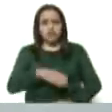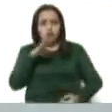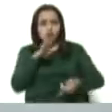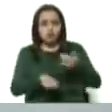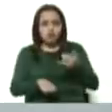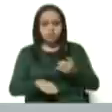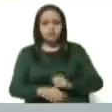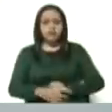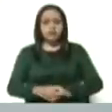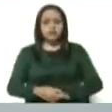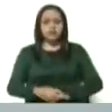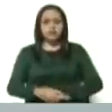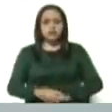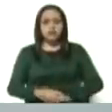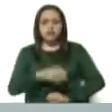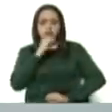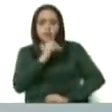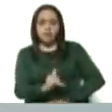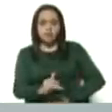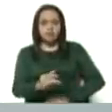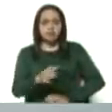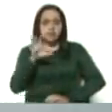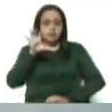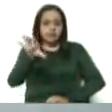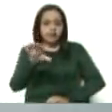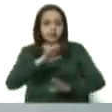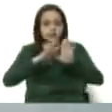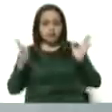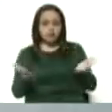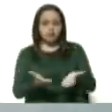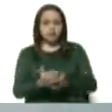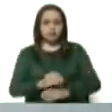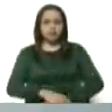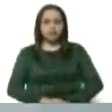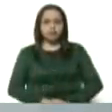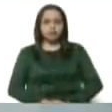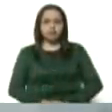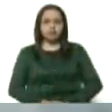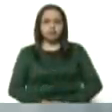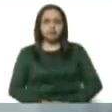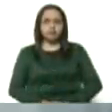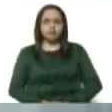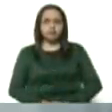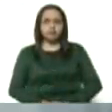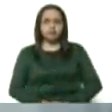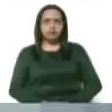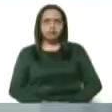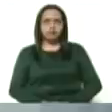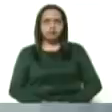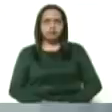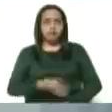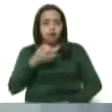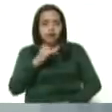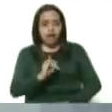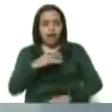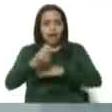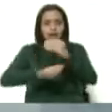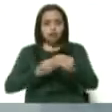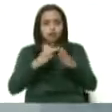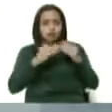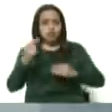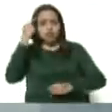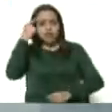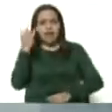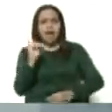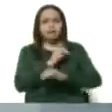eventos noticiosos del país y del mundo. Como se ha hecho cotidiano, acaba